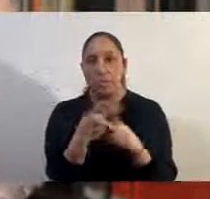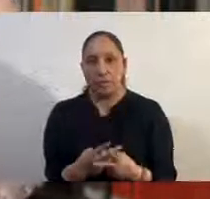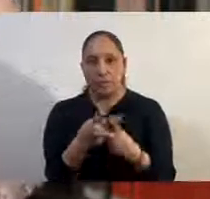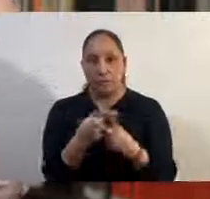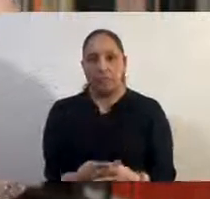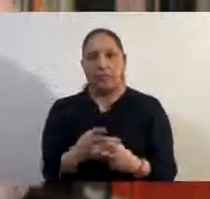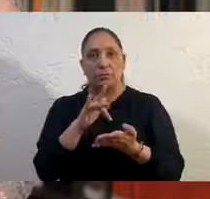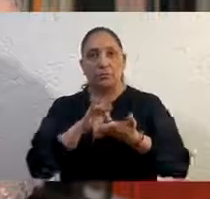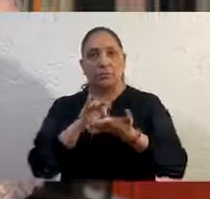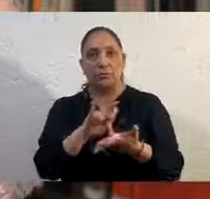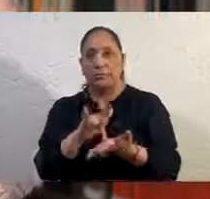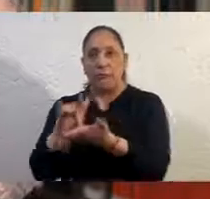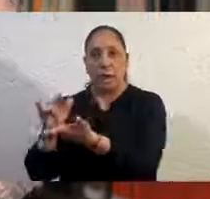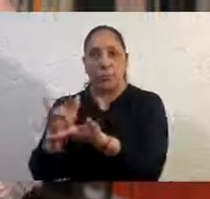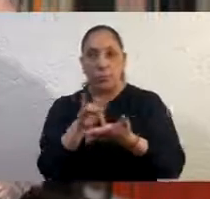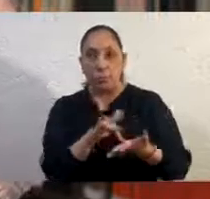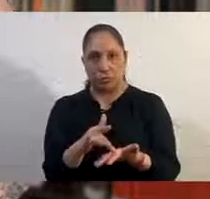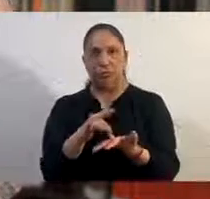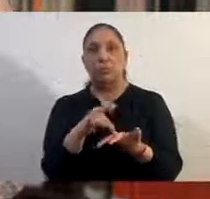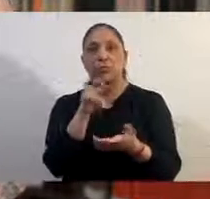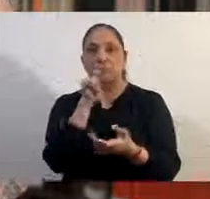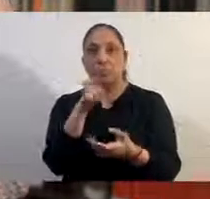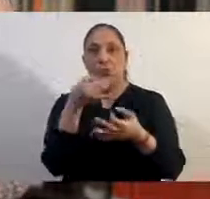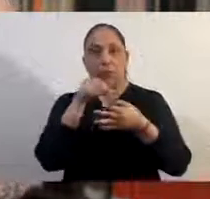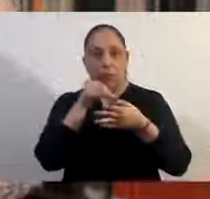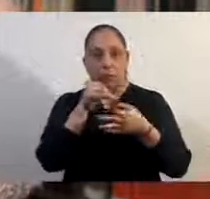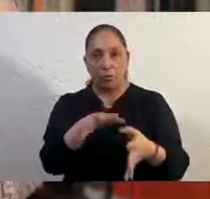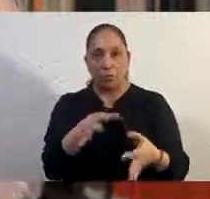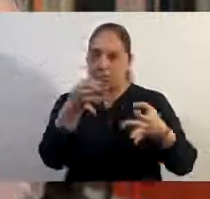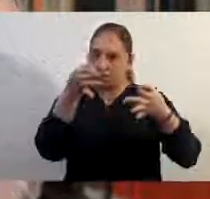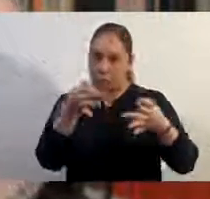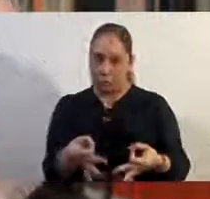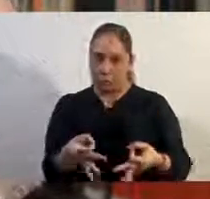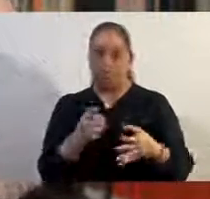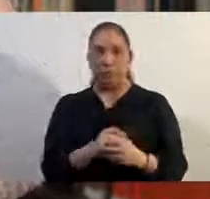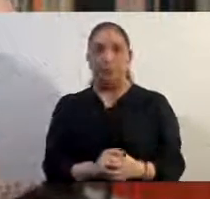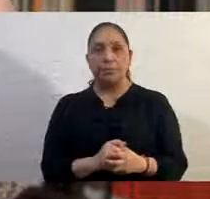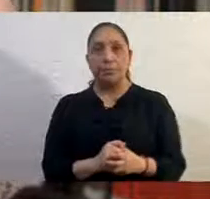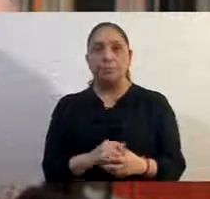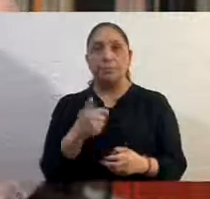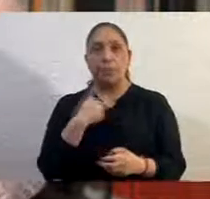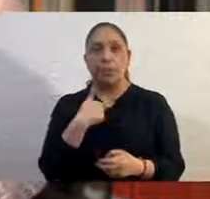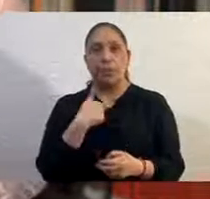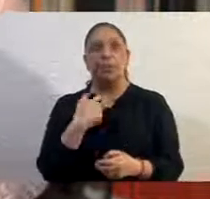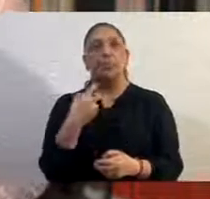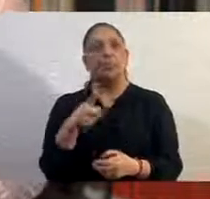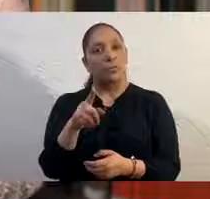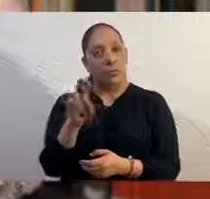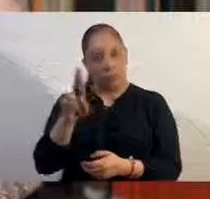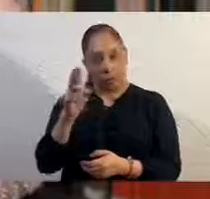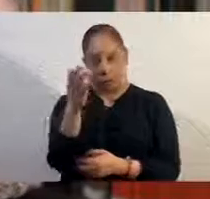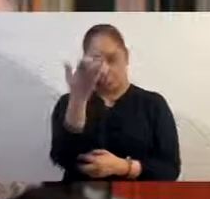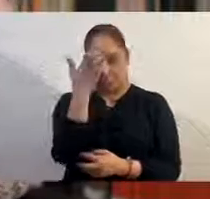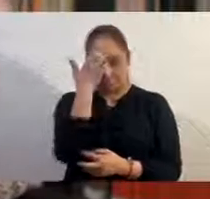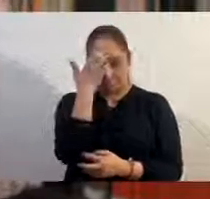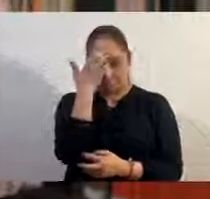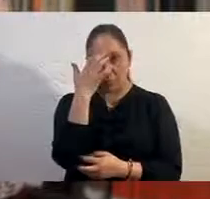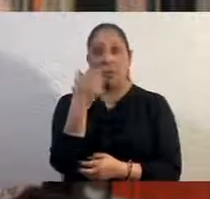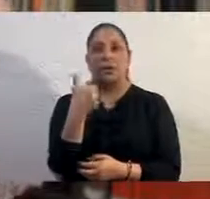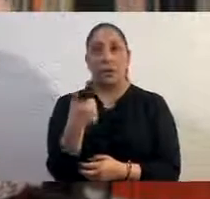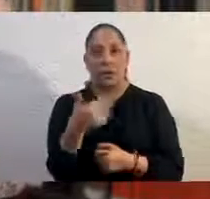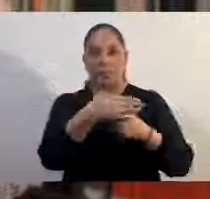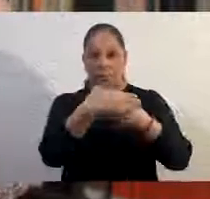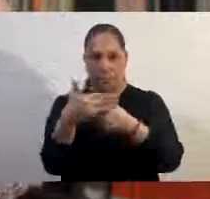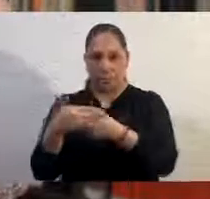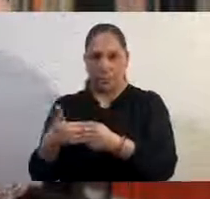informarse a través de las fuentes oficiales. Hago los siguientes reconocimientos y llamados. A las y los médicos